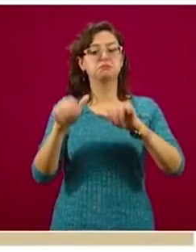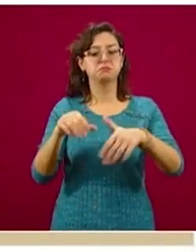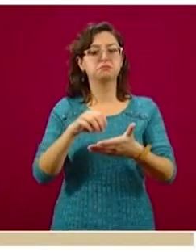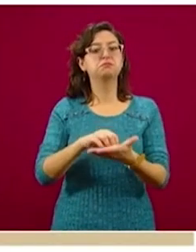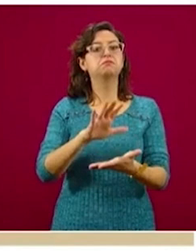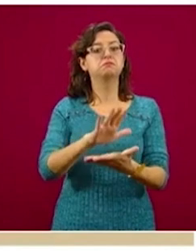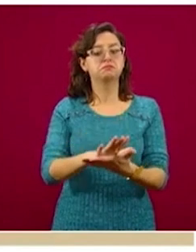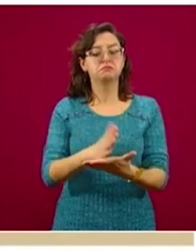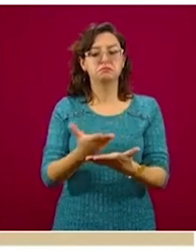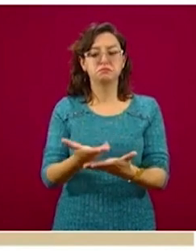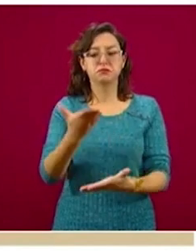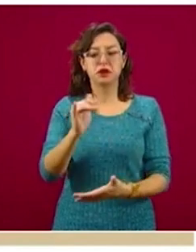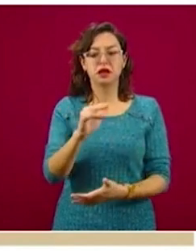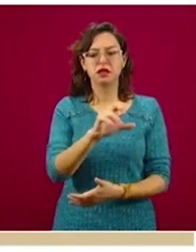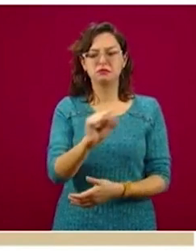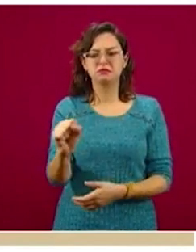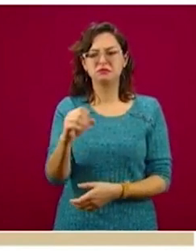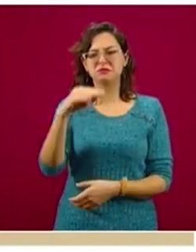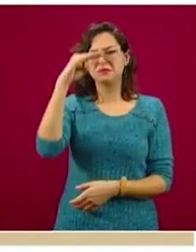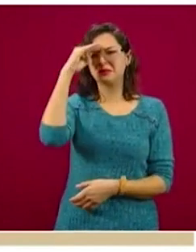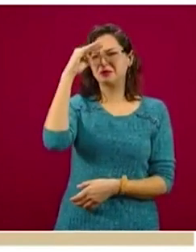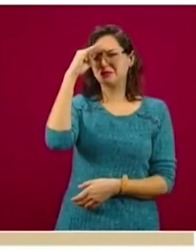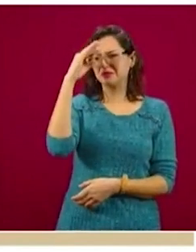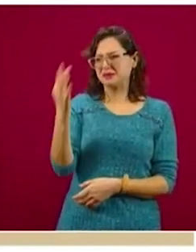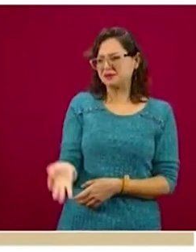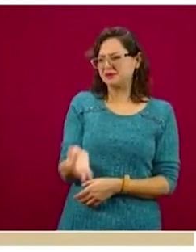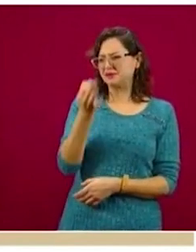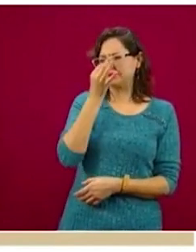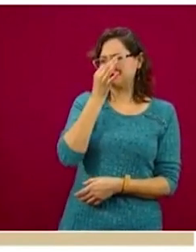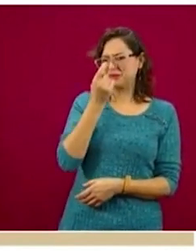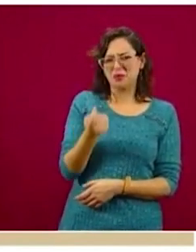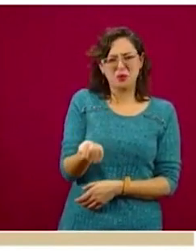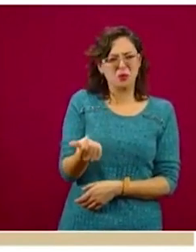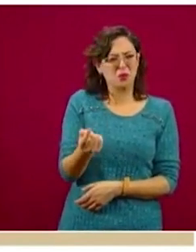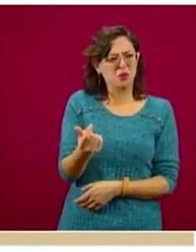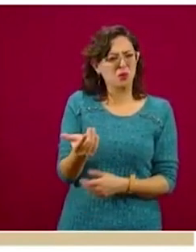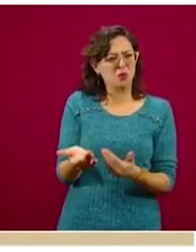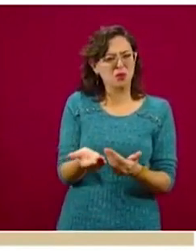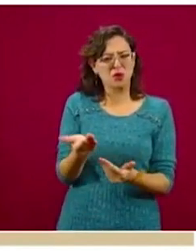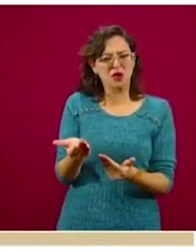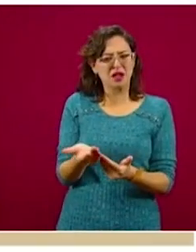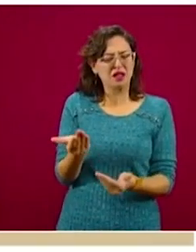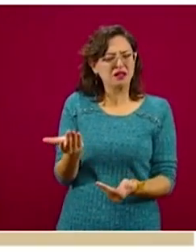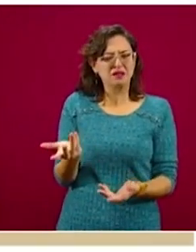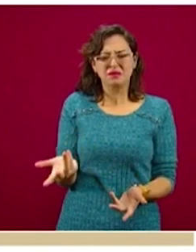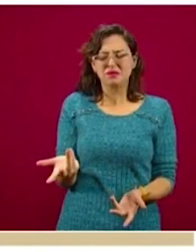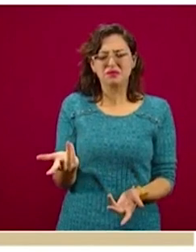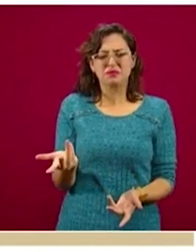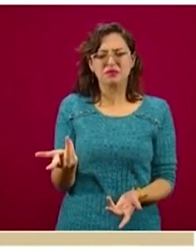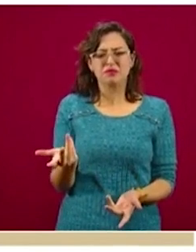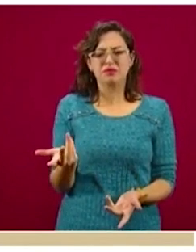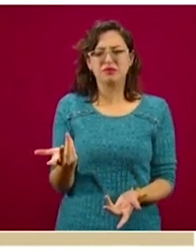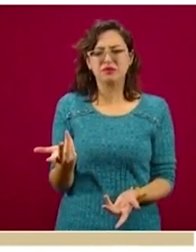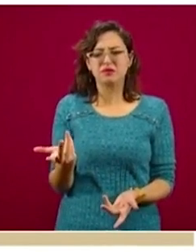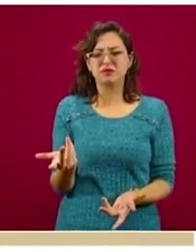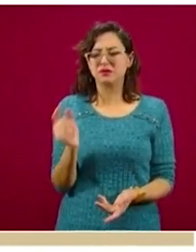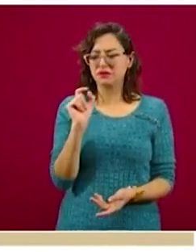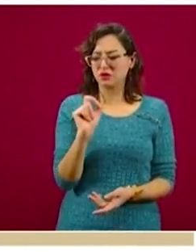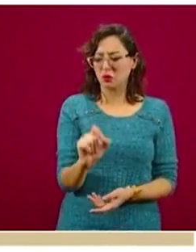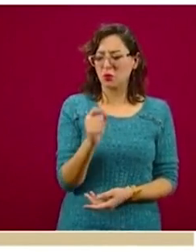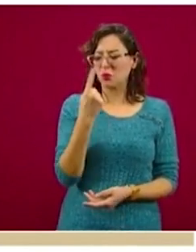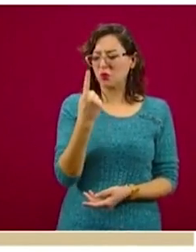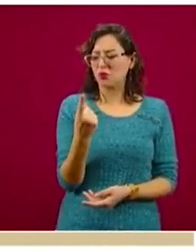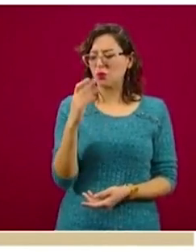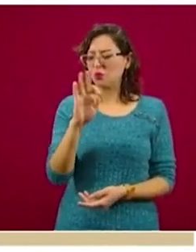Y uno puede pensar que es un número muy bajo, porque es el 1 por ciento, menos del 1 por ciento, es el 0.1 por